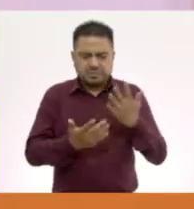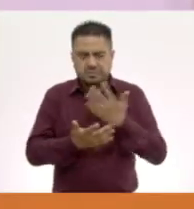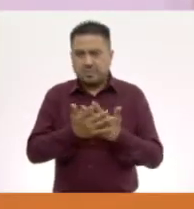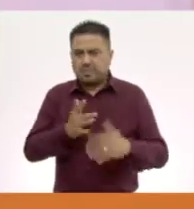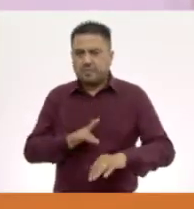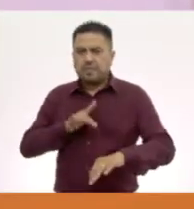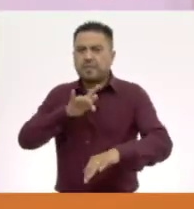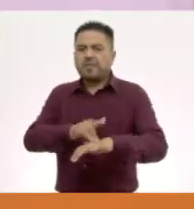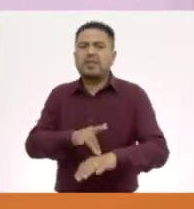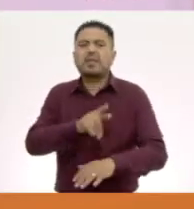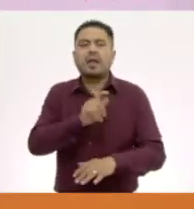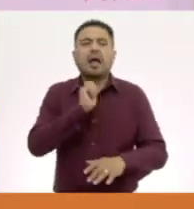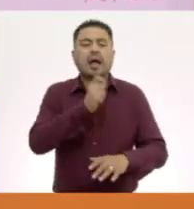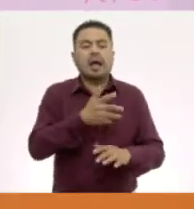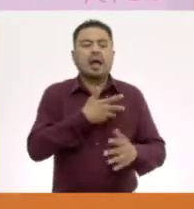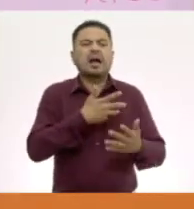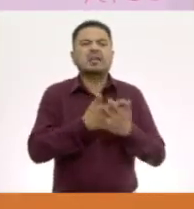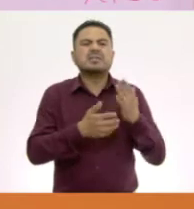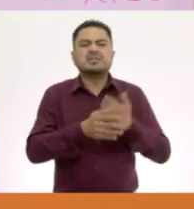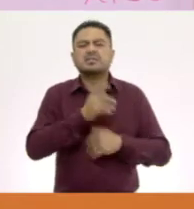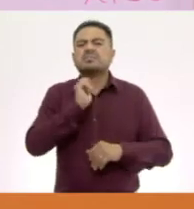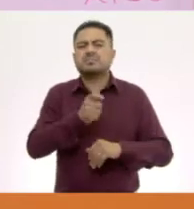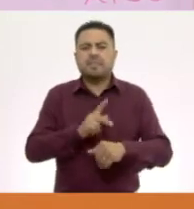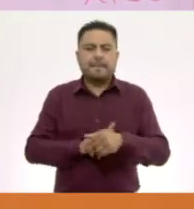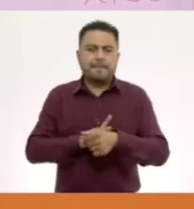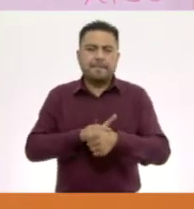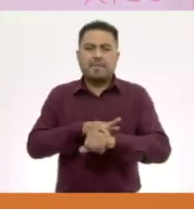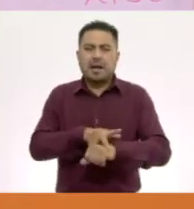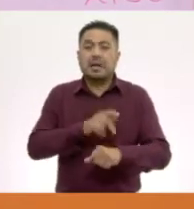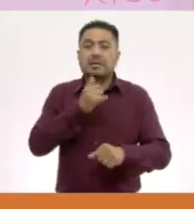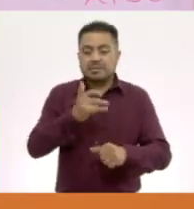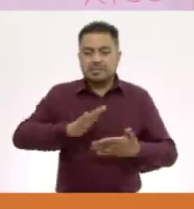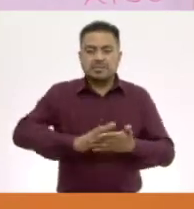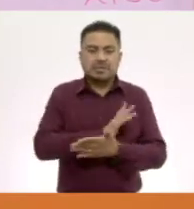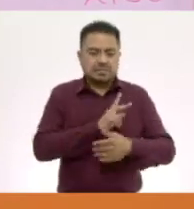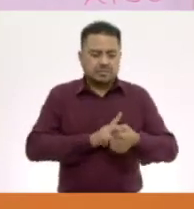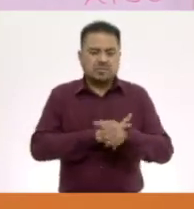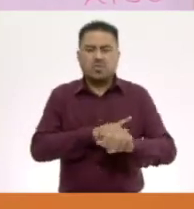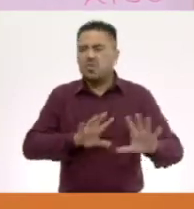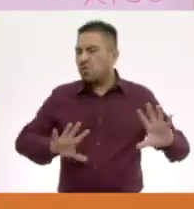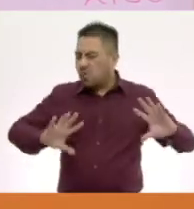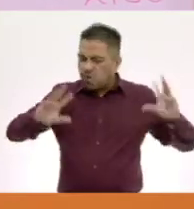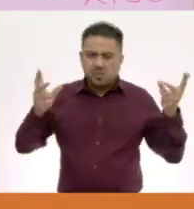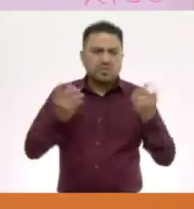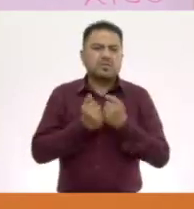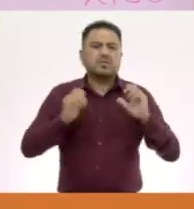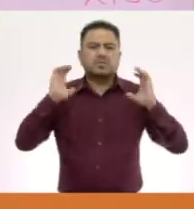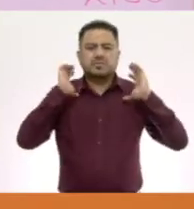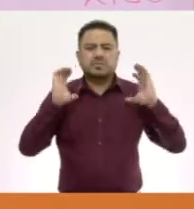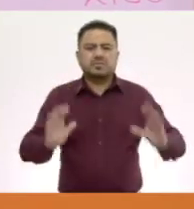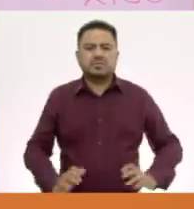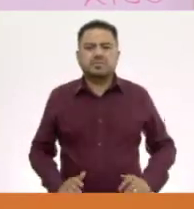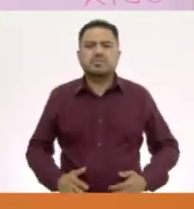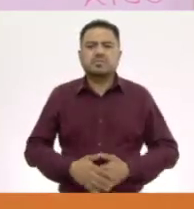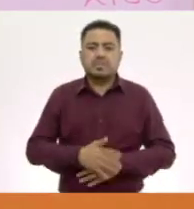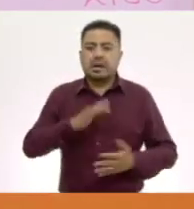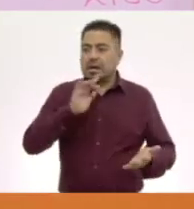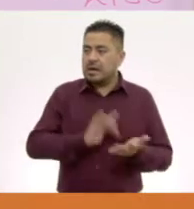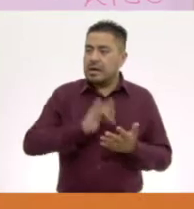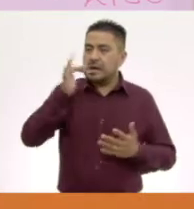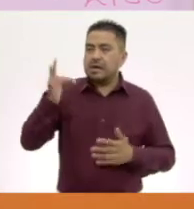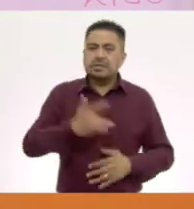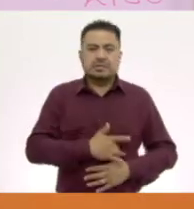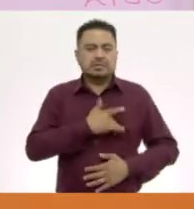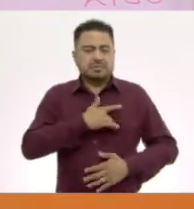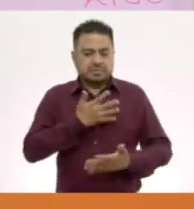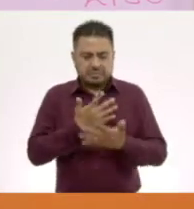tiene un órgano que es la piel y la piel nos rodea todo nuestro cuerpo. Gracias al